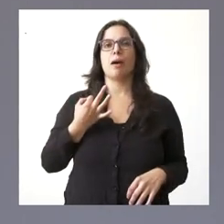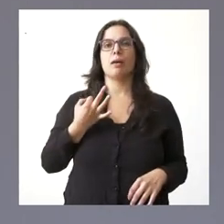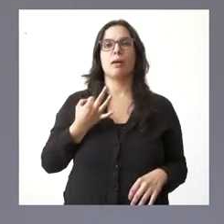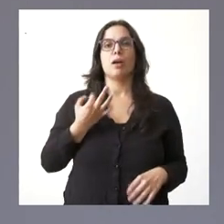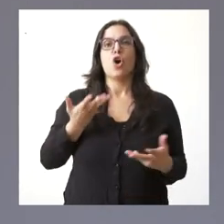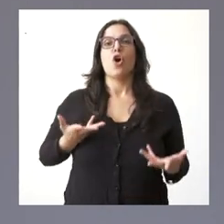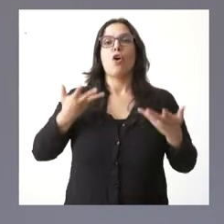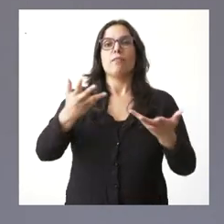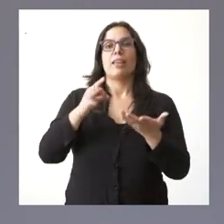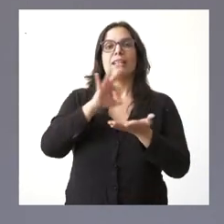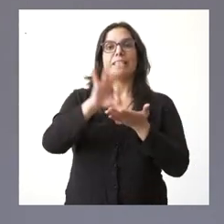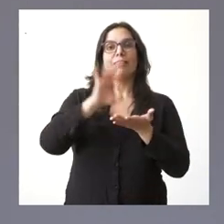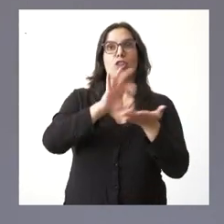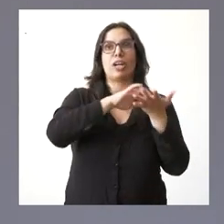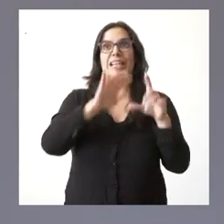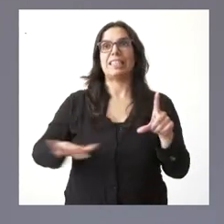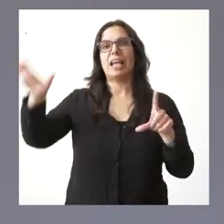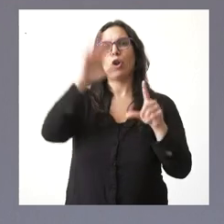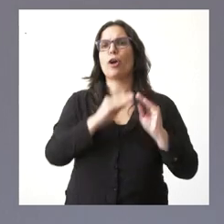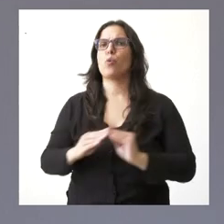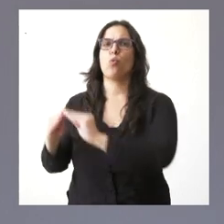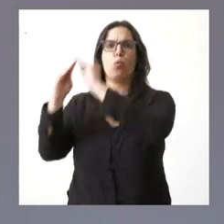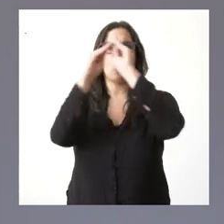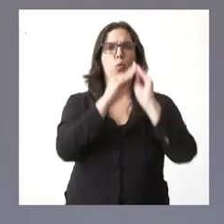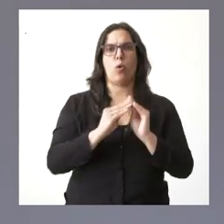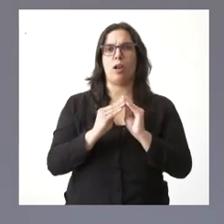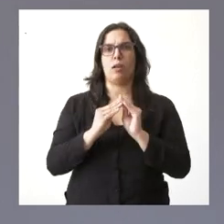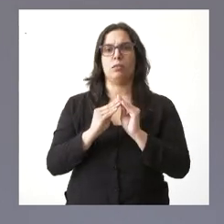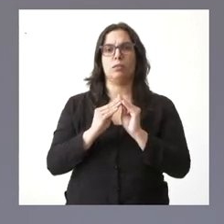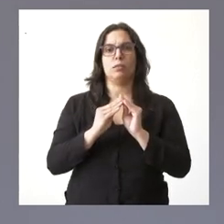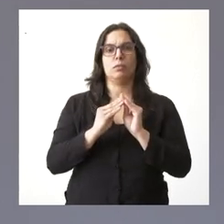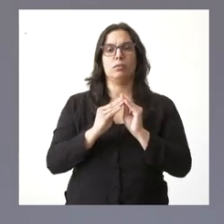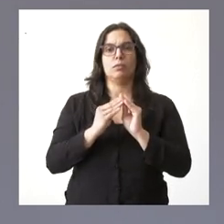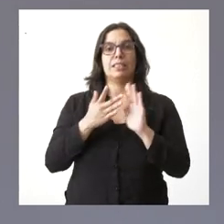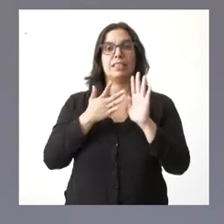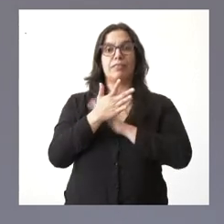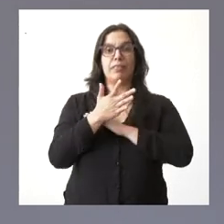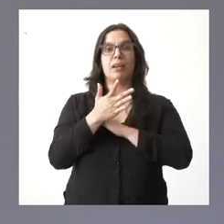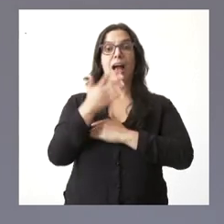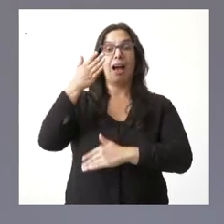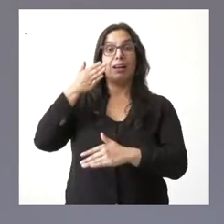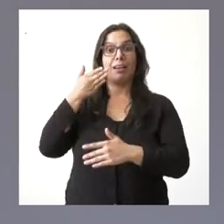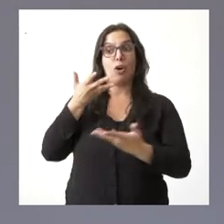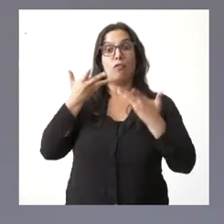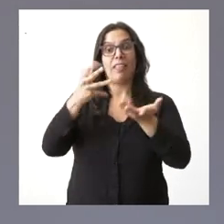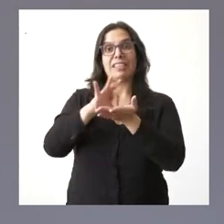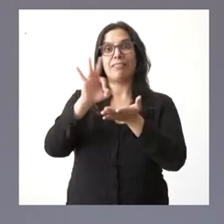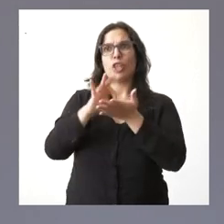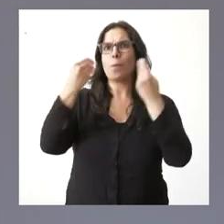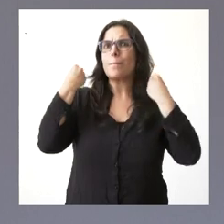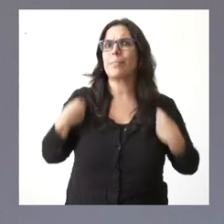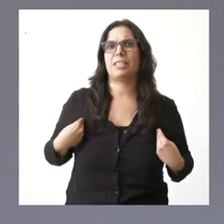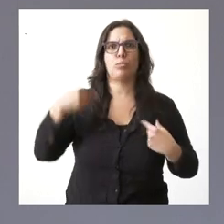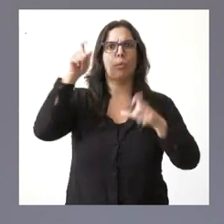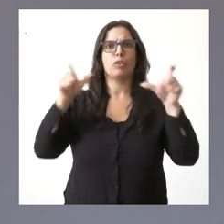servicio en todo el territorio, de manera que se garantizara la igualdad en la prestación de este servicio a todas las